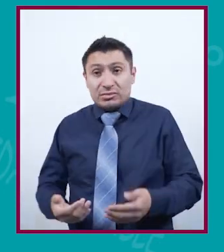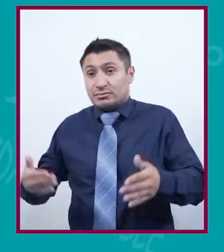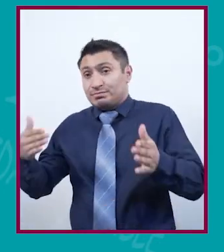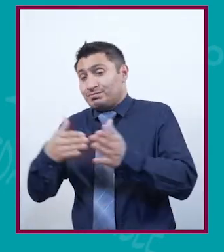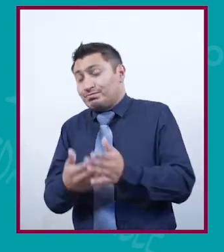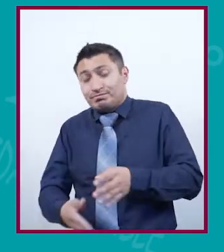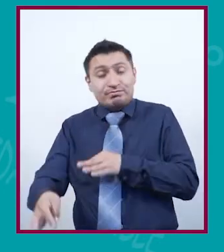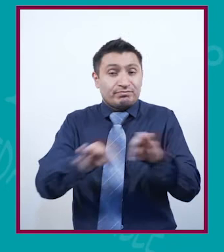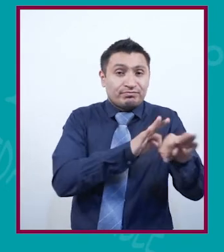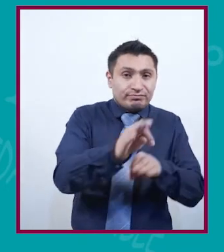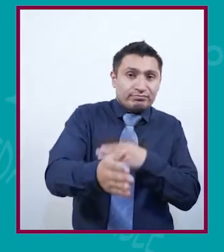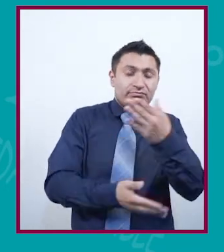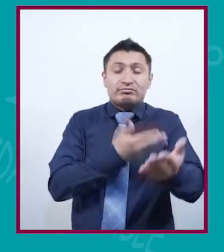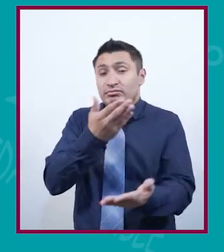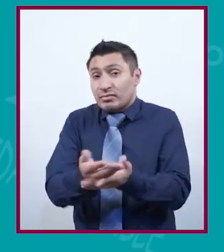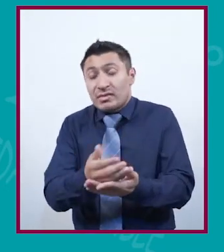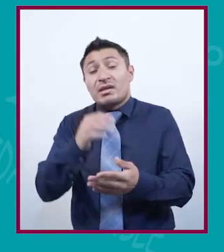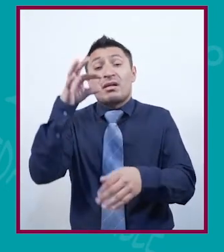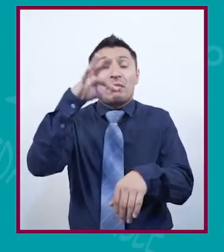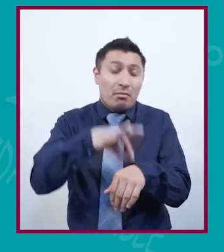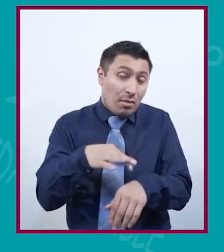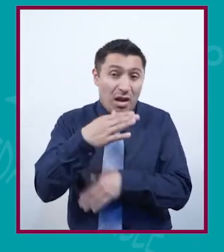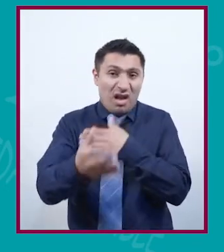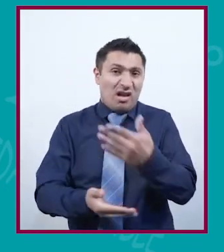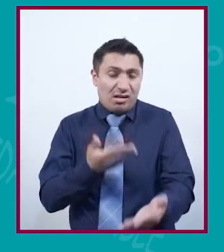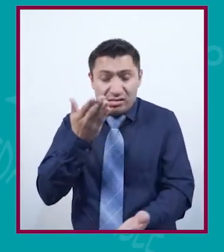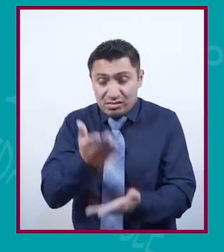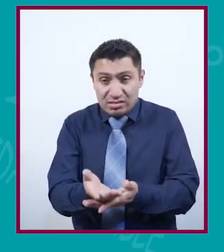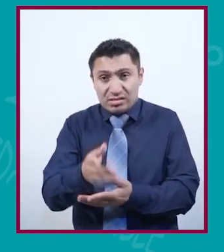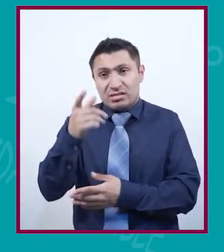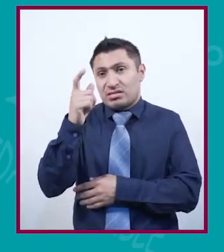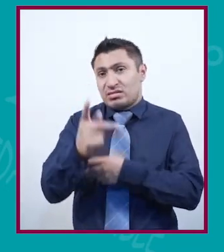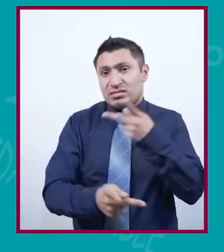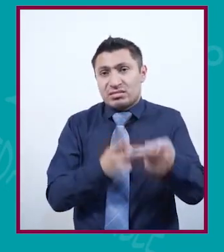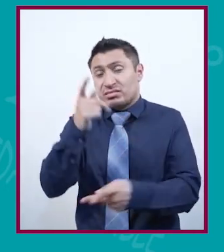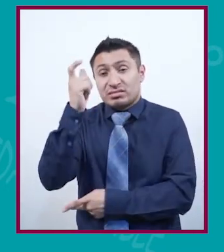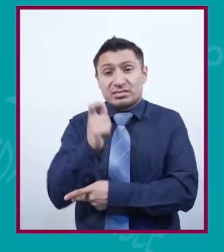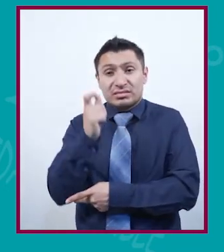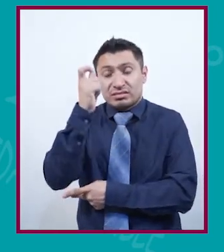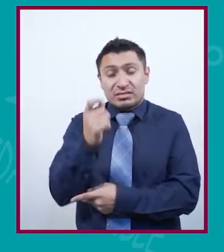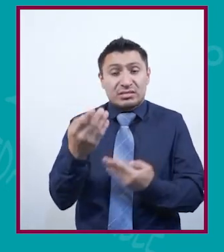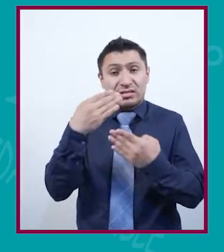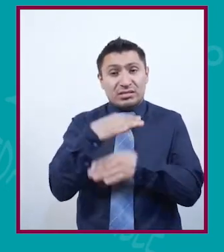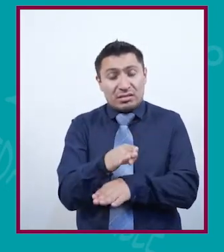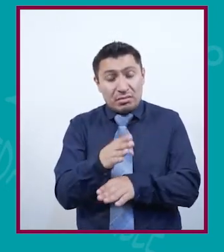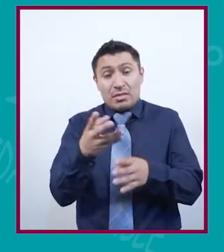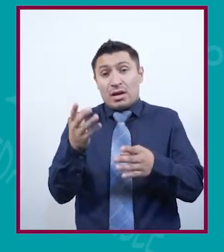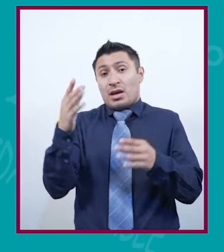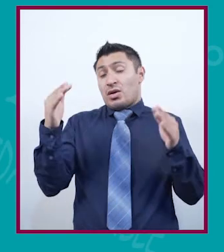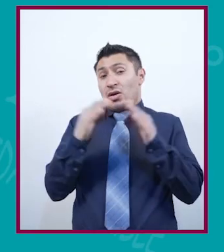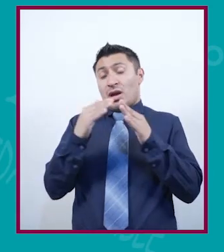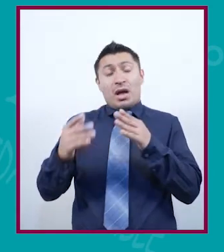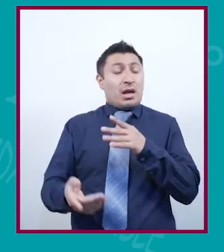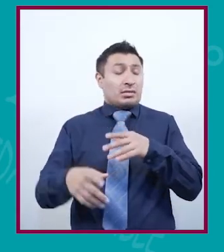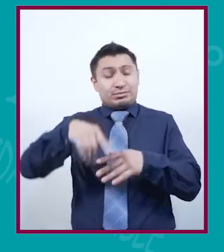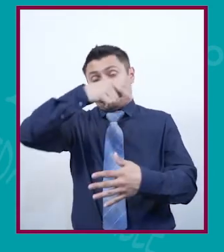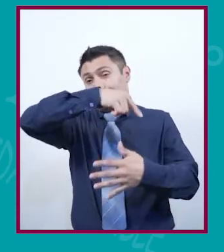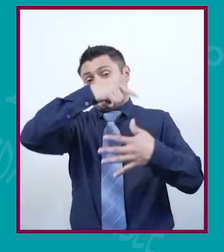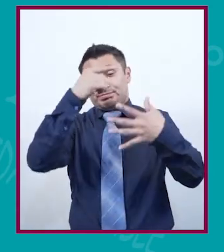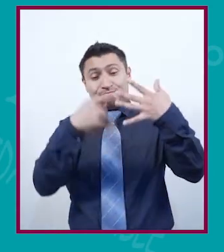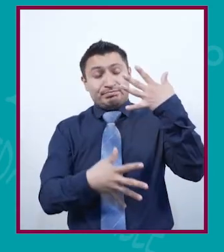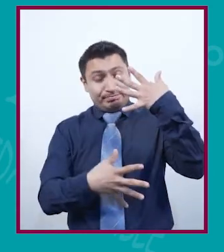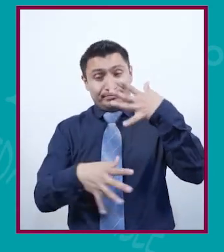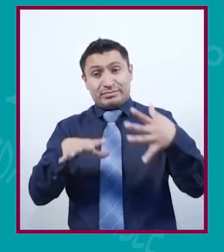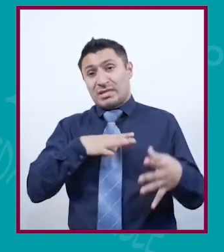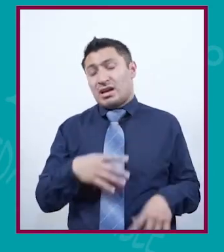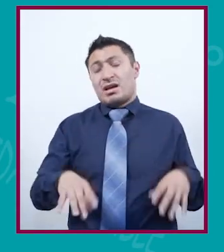incorporación en trabajos, servicios médicos, créditos, hipotecarios y retiro. Entonces, bueno,